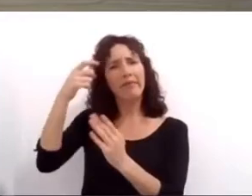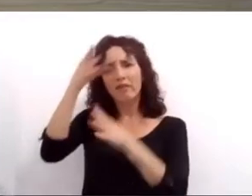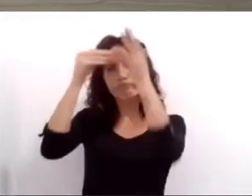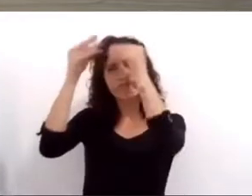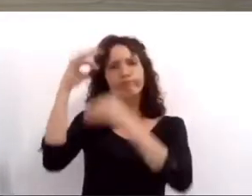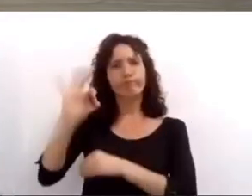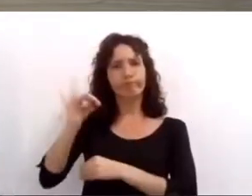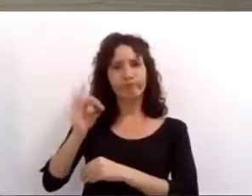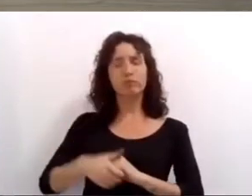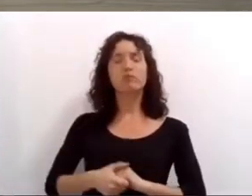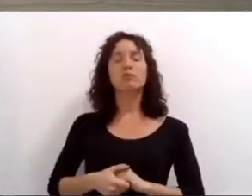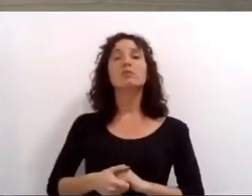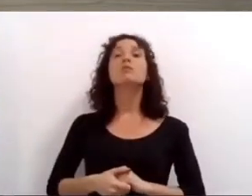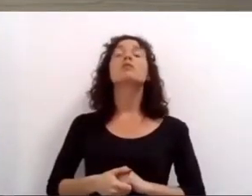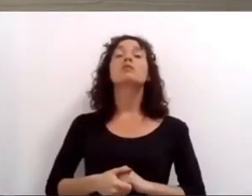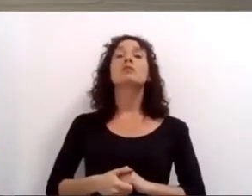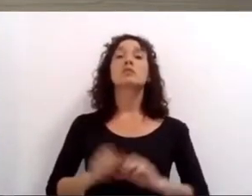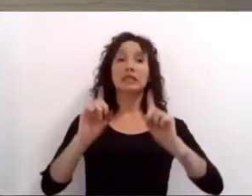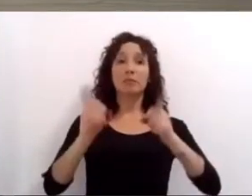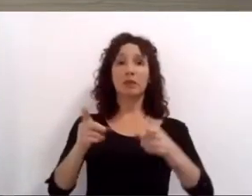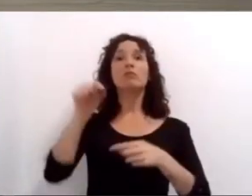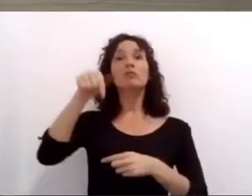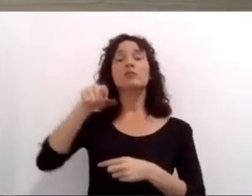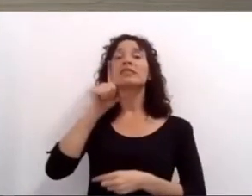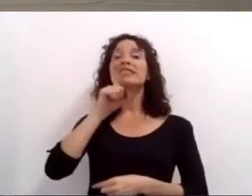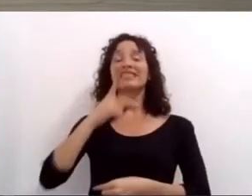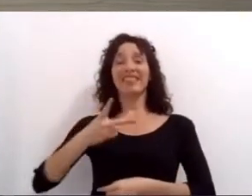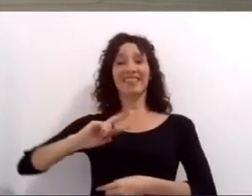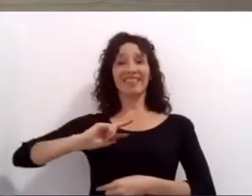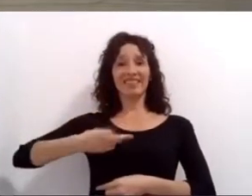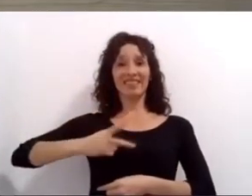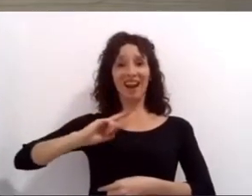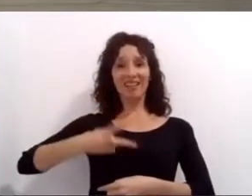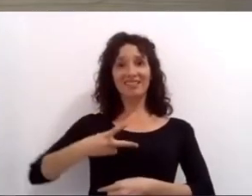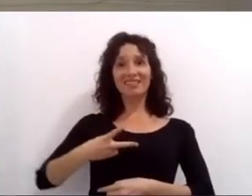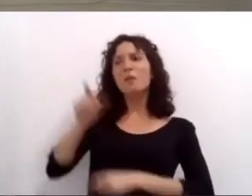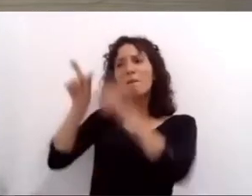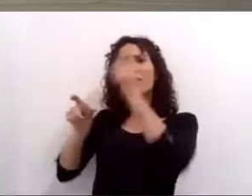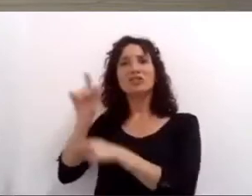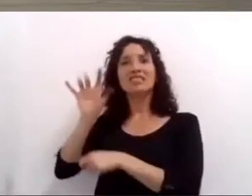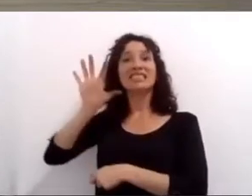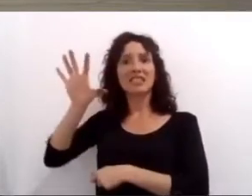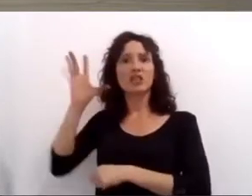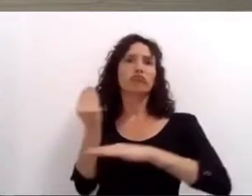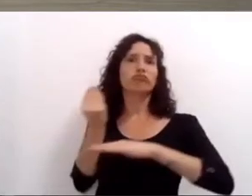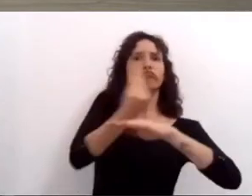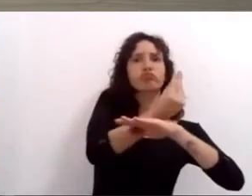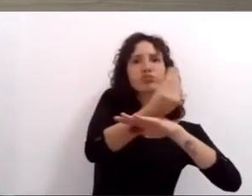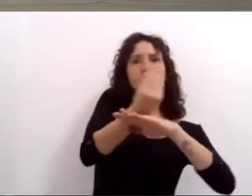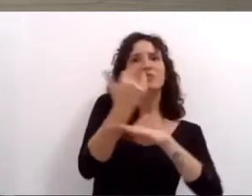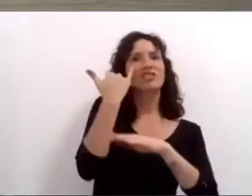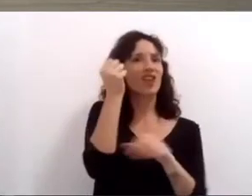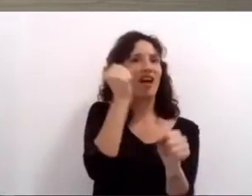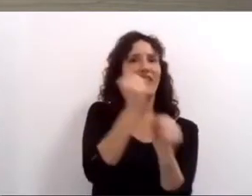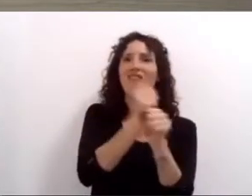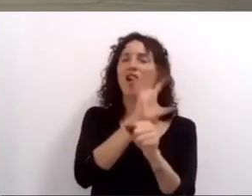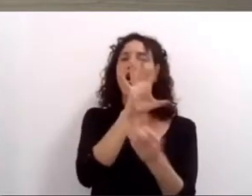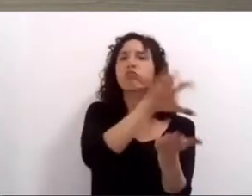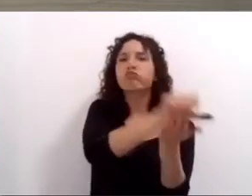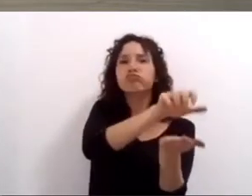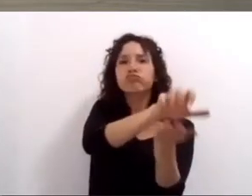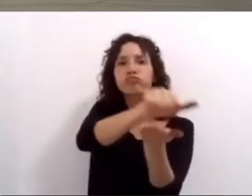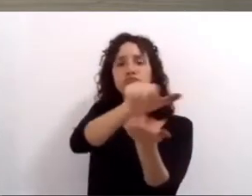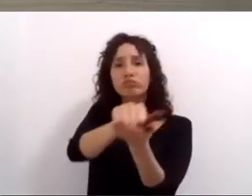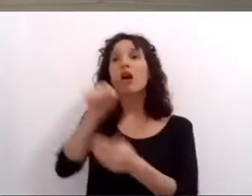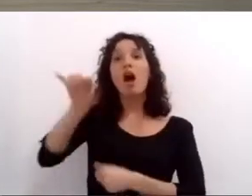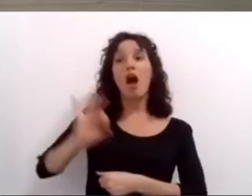laboral trans ya ingresaron 5 personas en la planta e ingresarán 5 personas más durante este año quiero